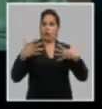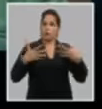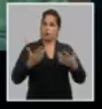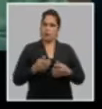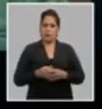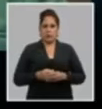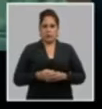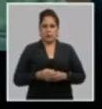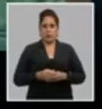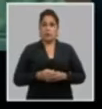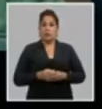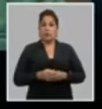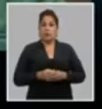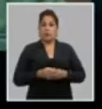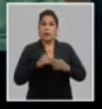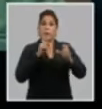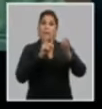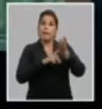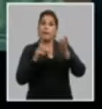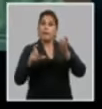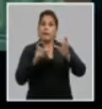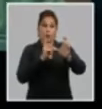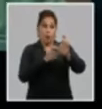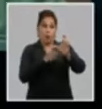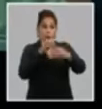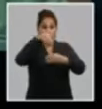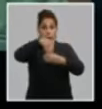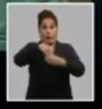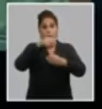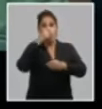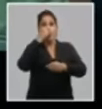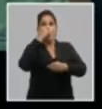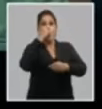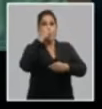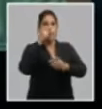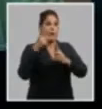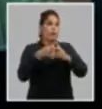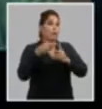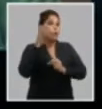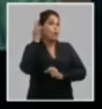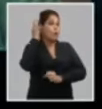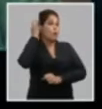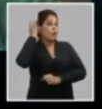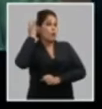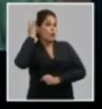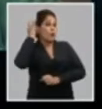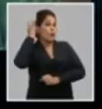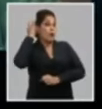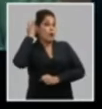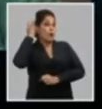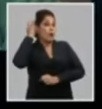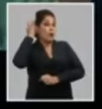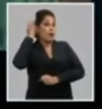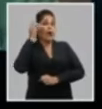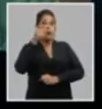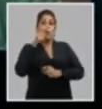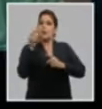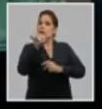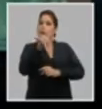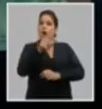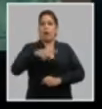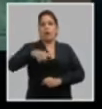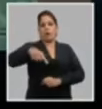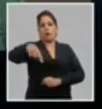que cuenta con hombres y mujeres como ustedes